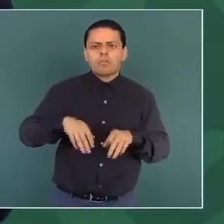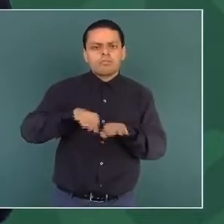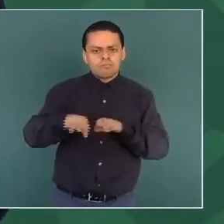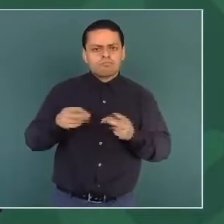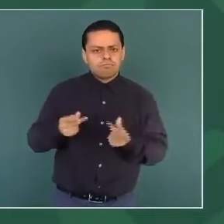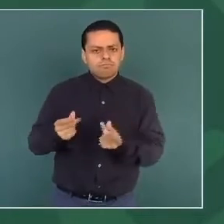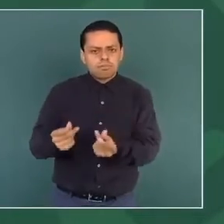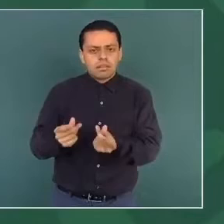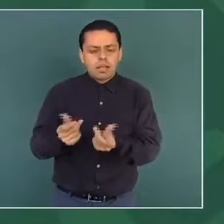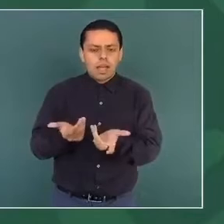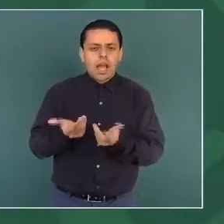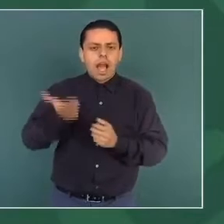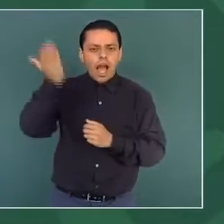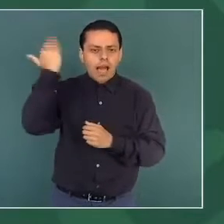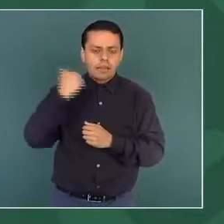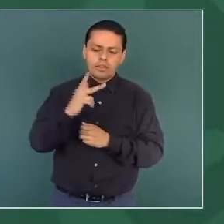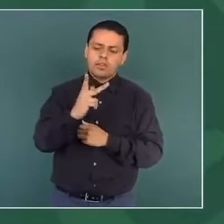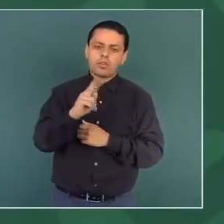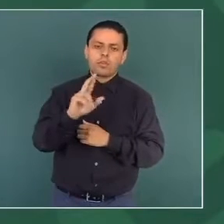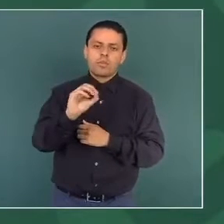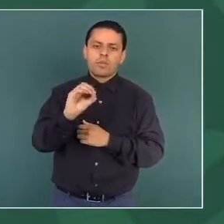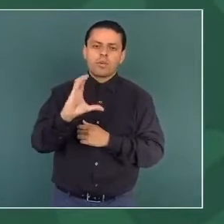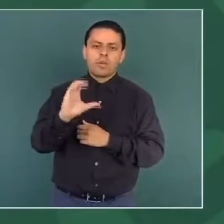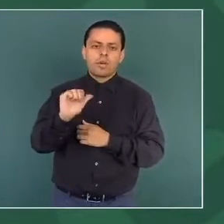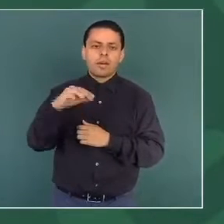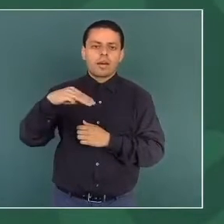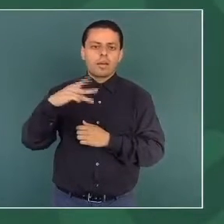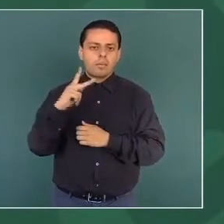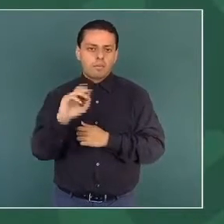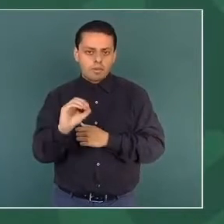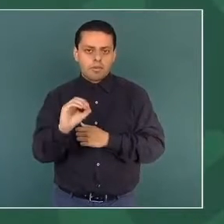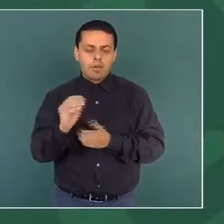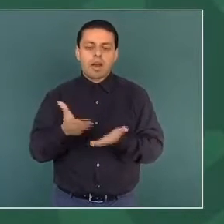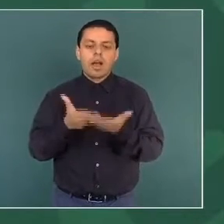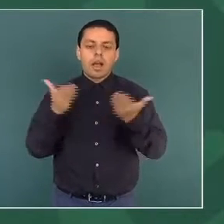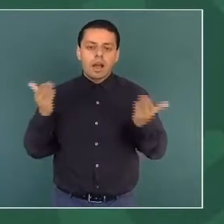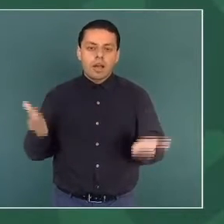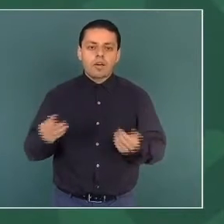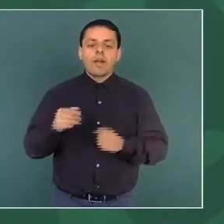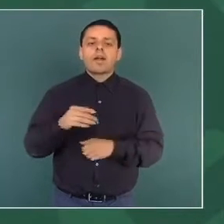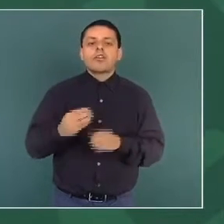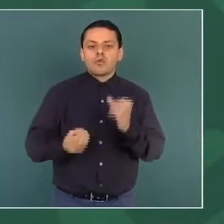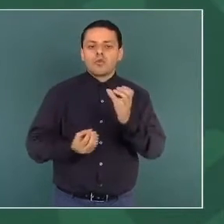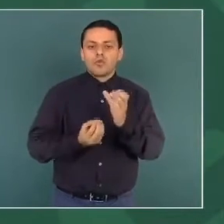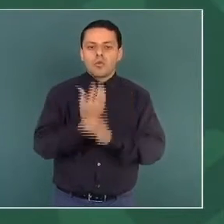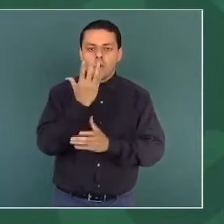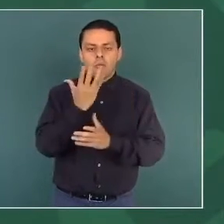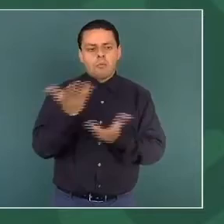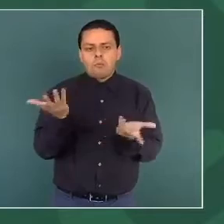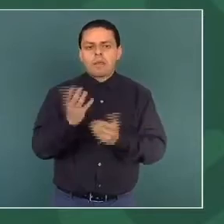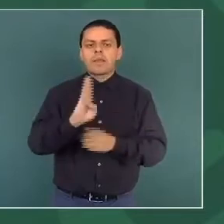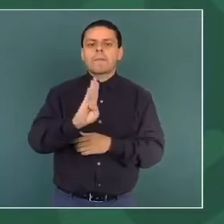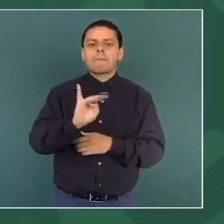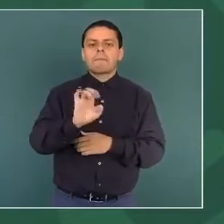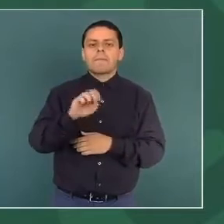antes el Procampo, que ahora se llama Producción para el Bienestar, y